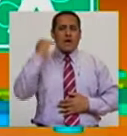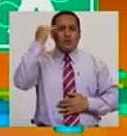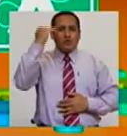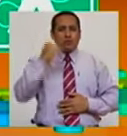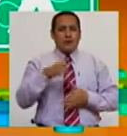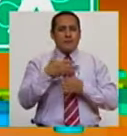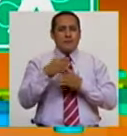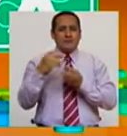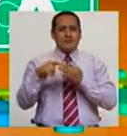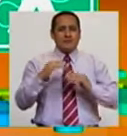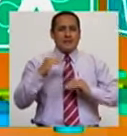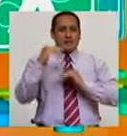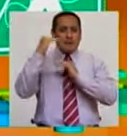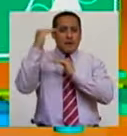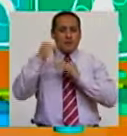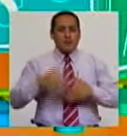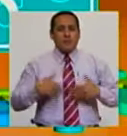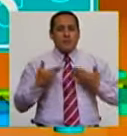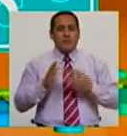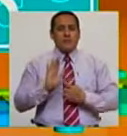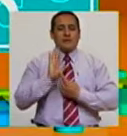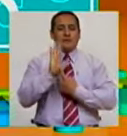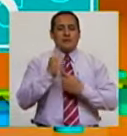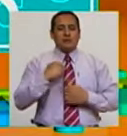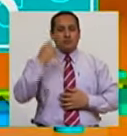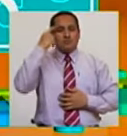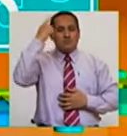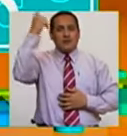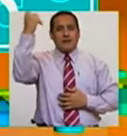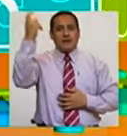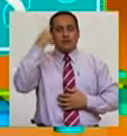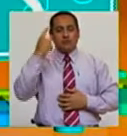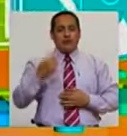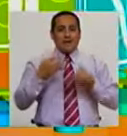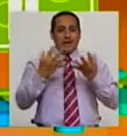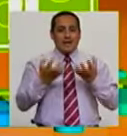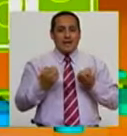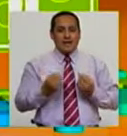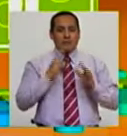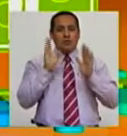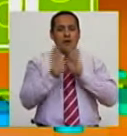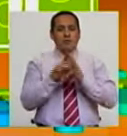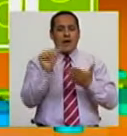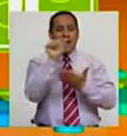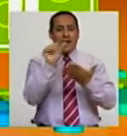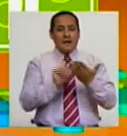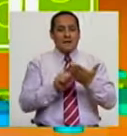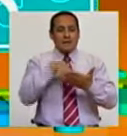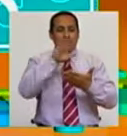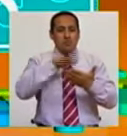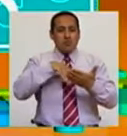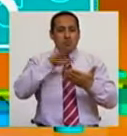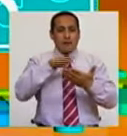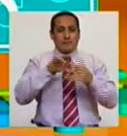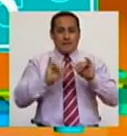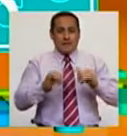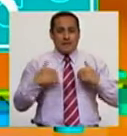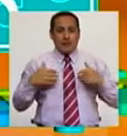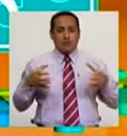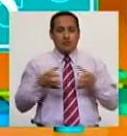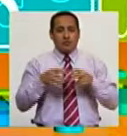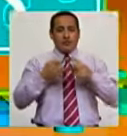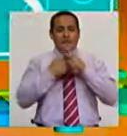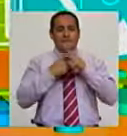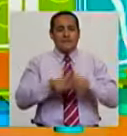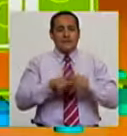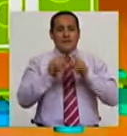adultos que participan de todas las categorías puedan plasmar su imaginación, su creatividad en base al arte, a la pintura. Quédese con